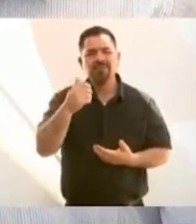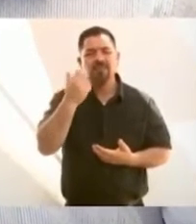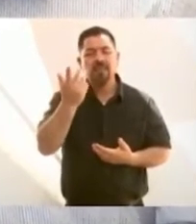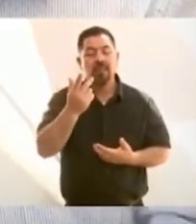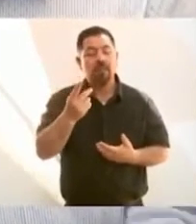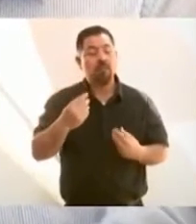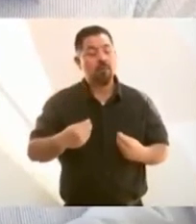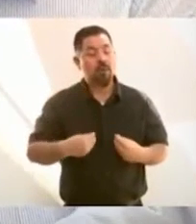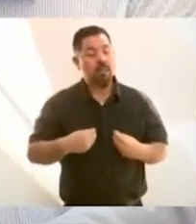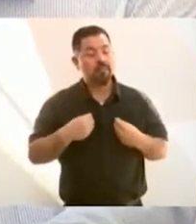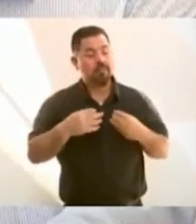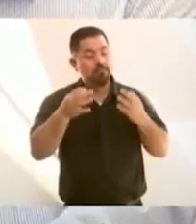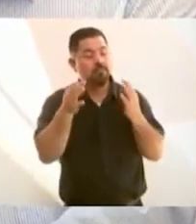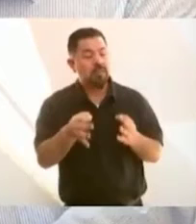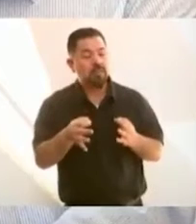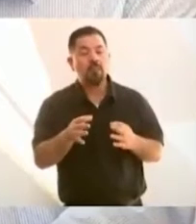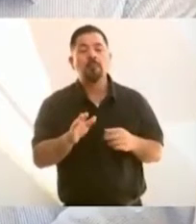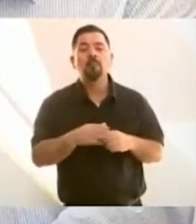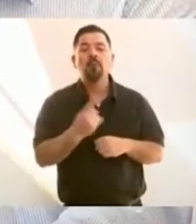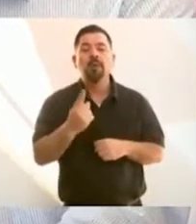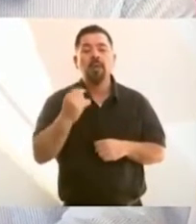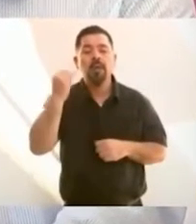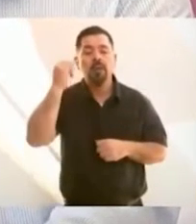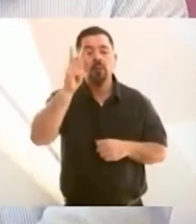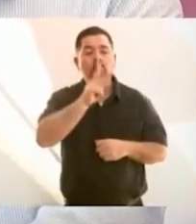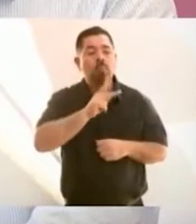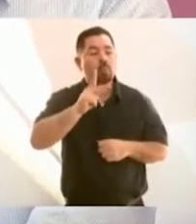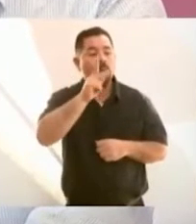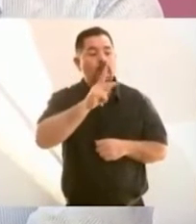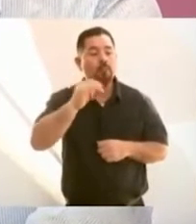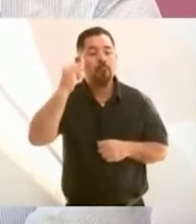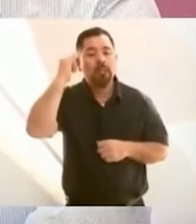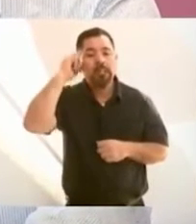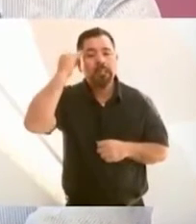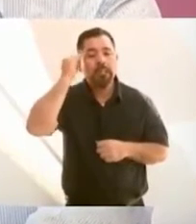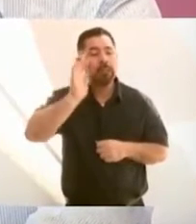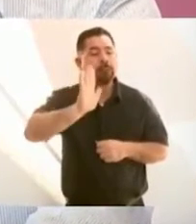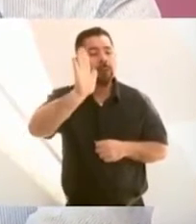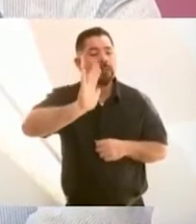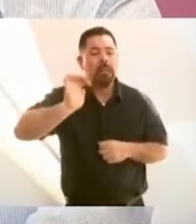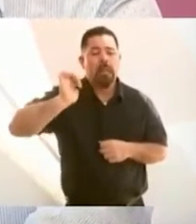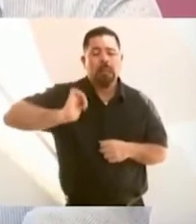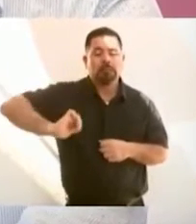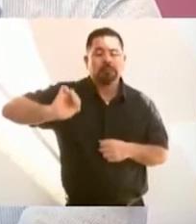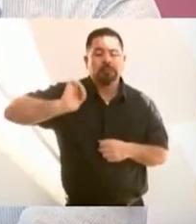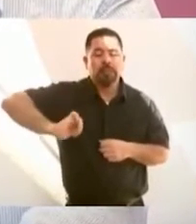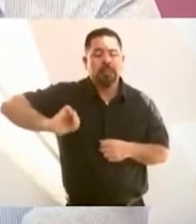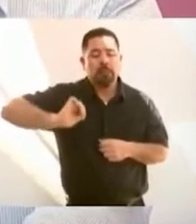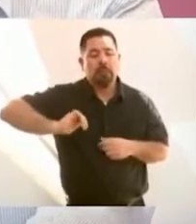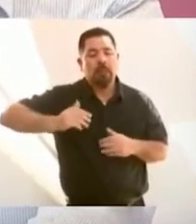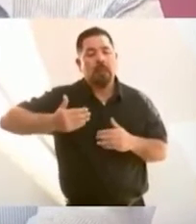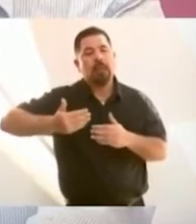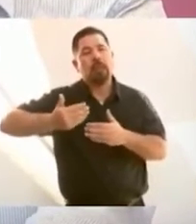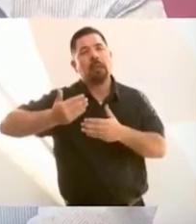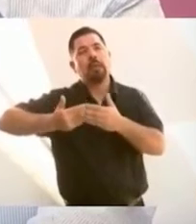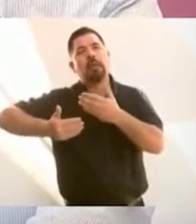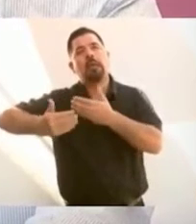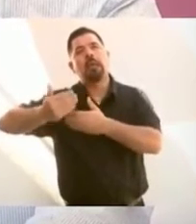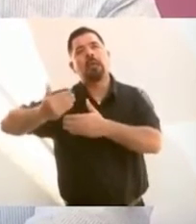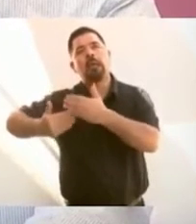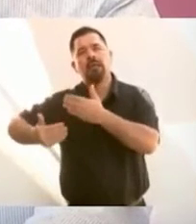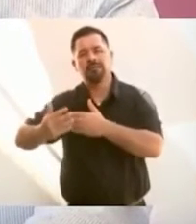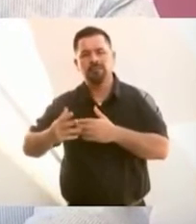eran muy atrasados. Las grandes culturas